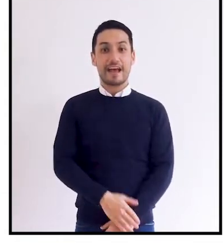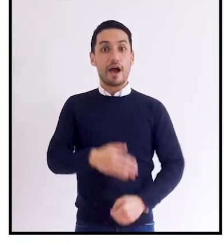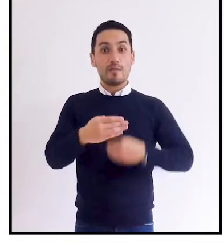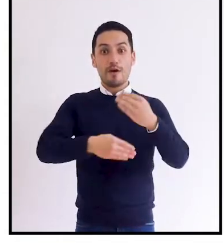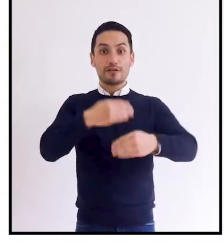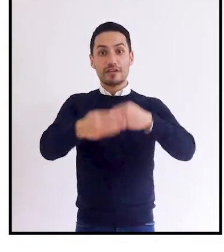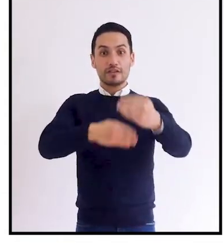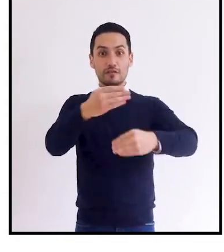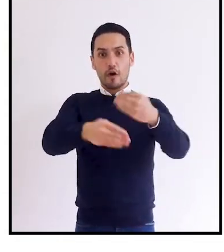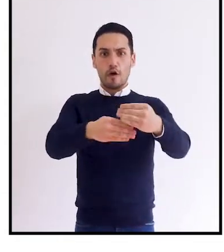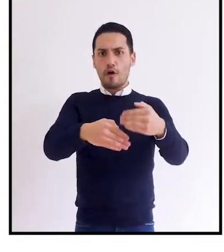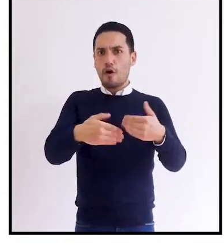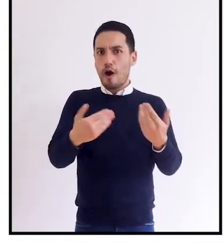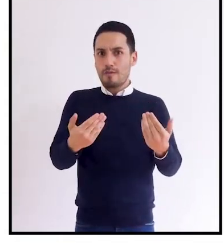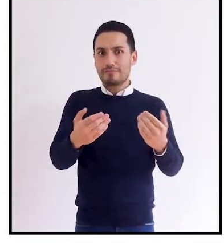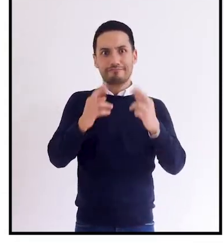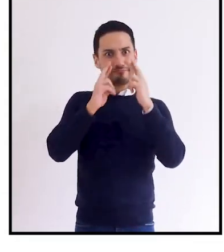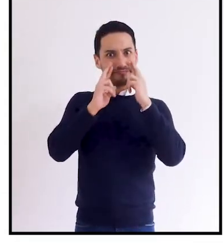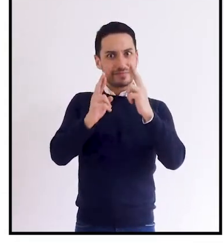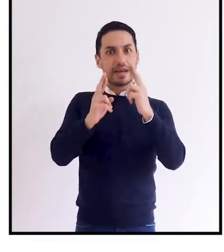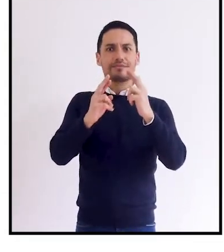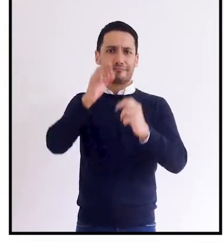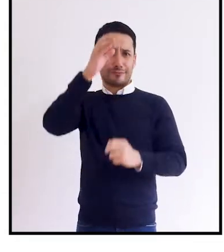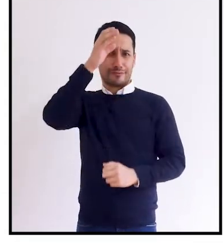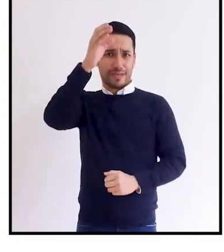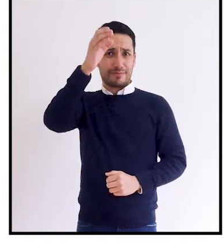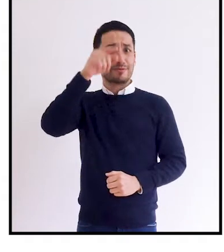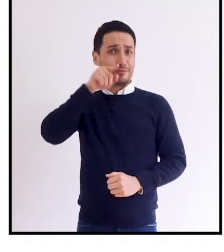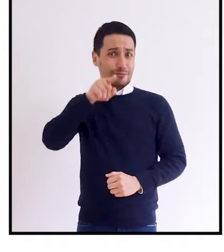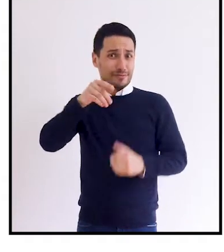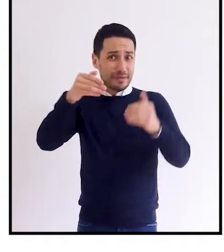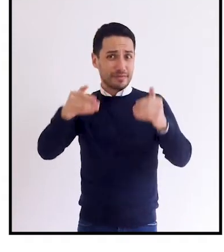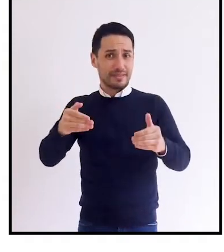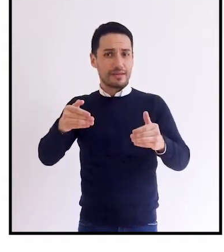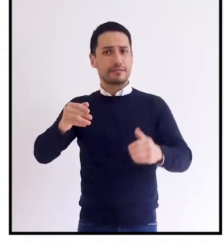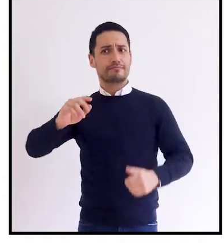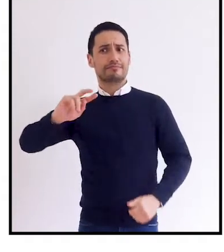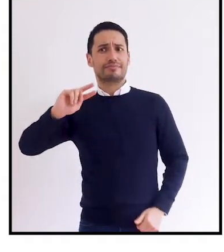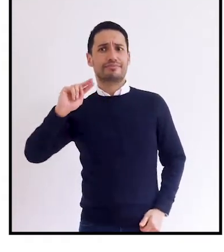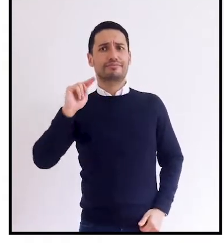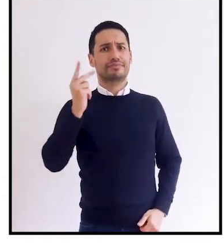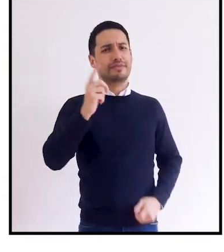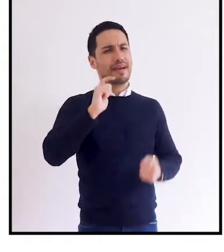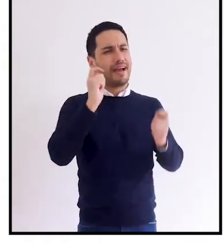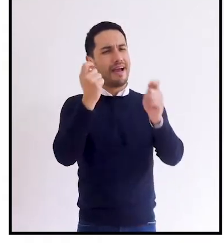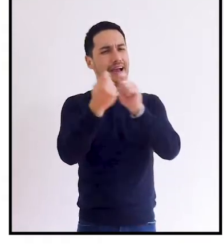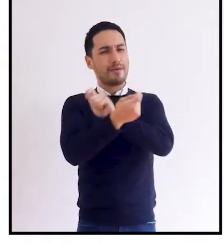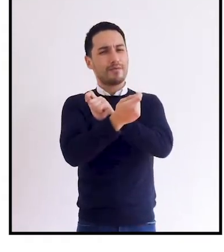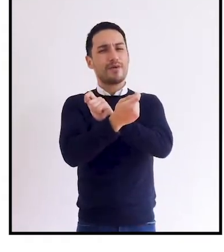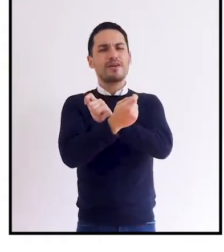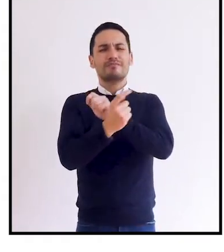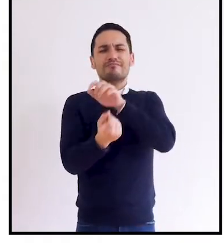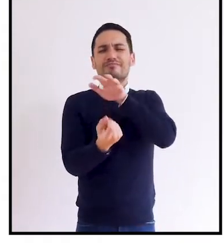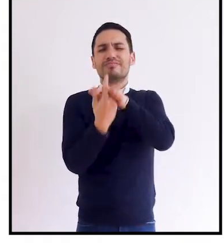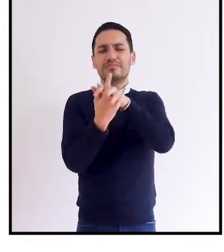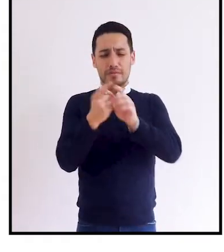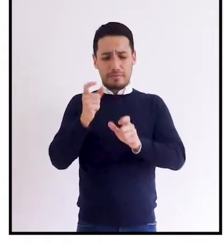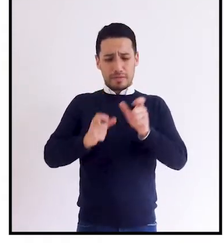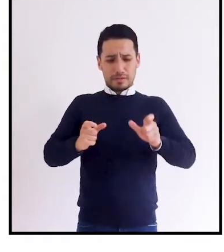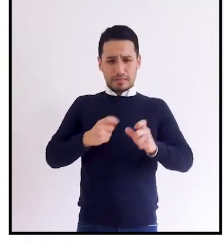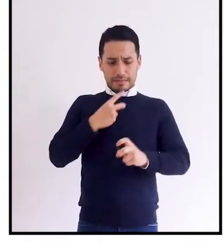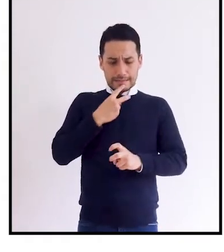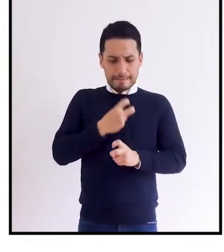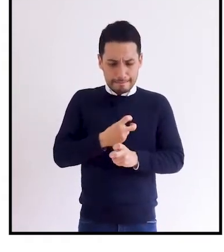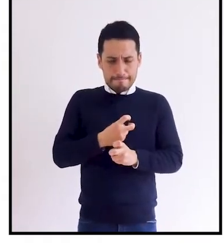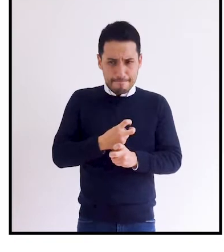proceso se realiza reconociendo que la discapacidad es un concepto que evoluciona y que resulta de la interacción entre las personas